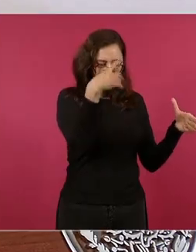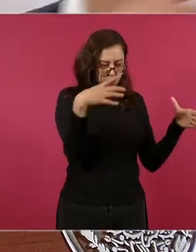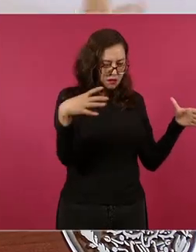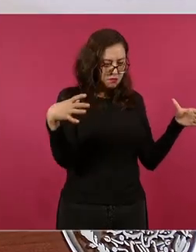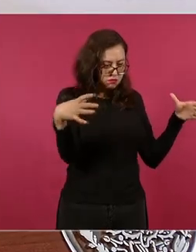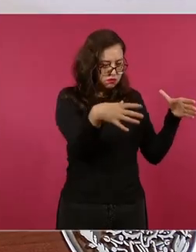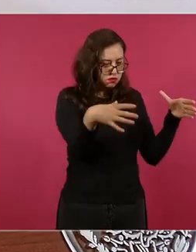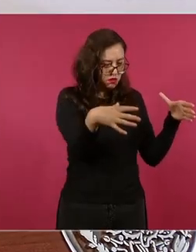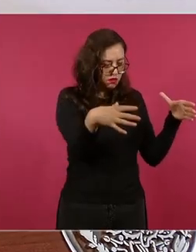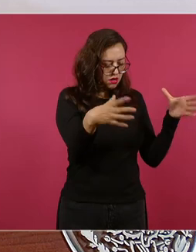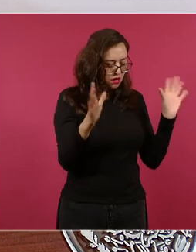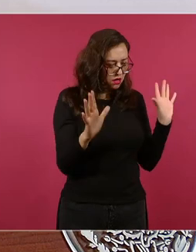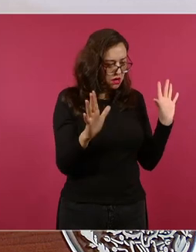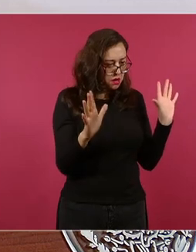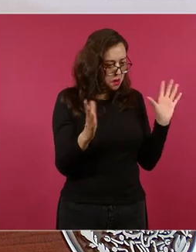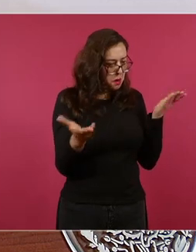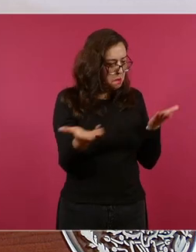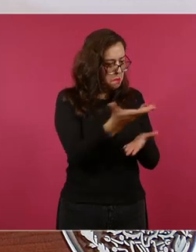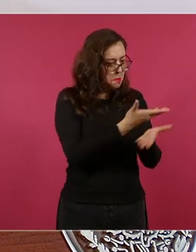no existía